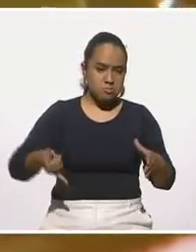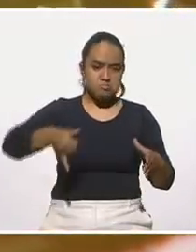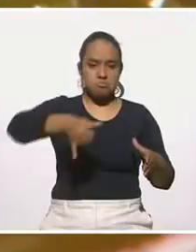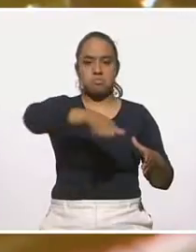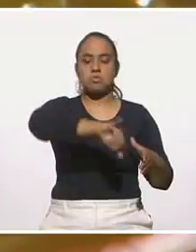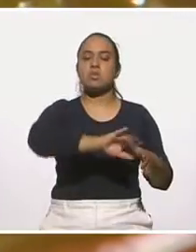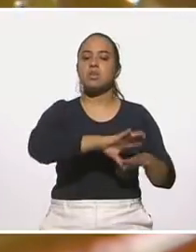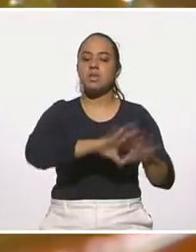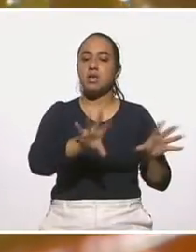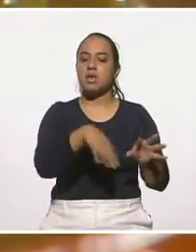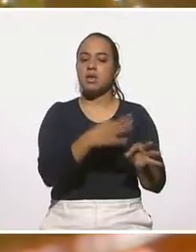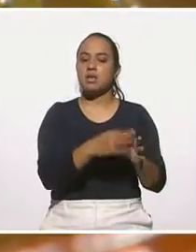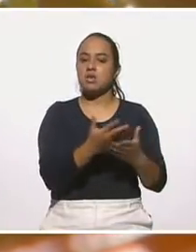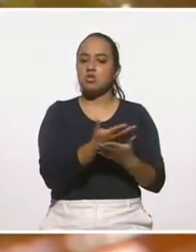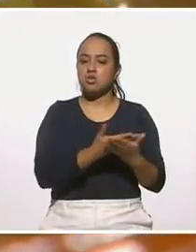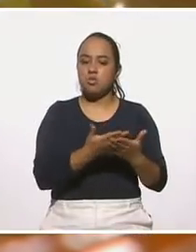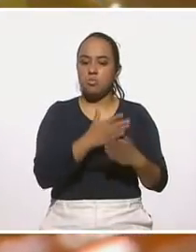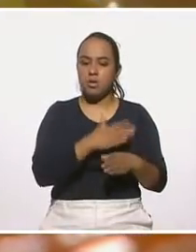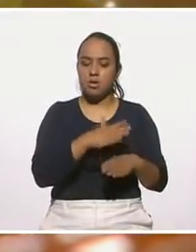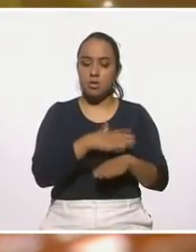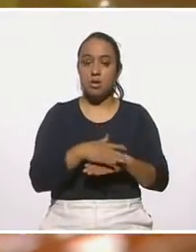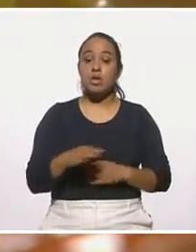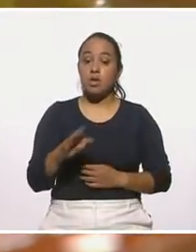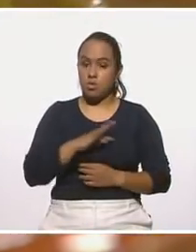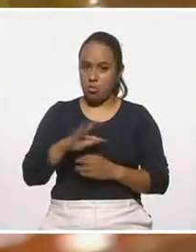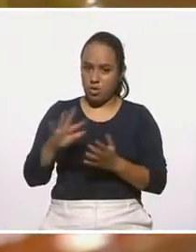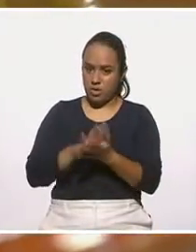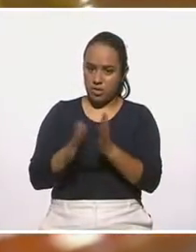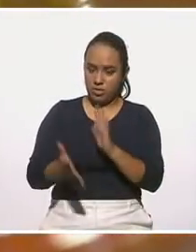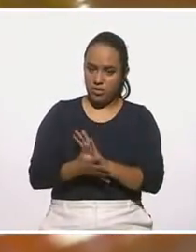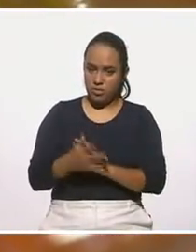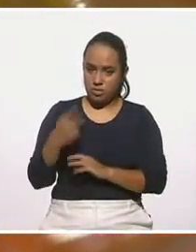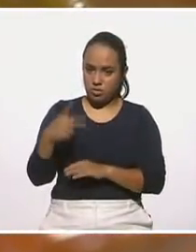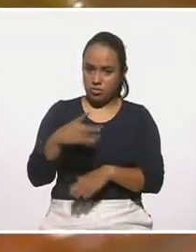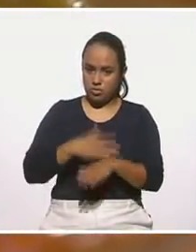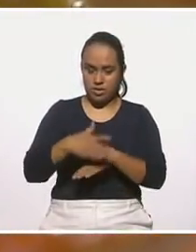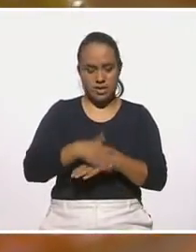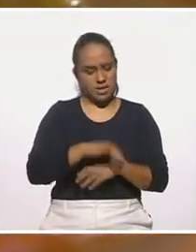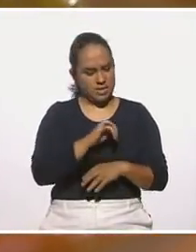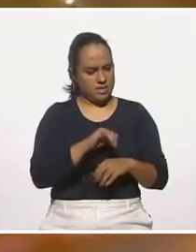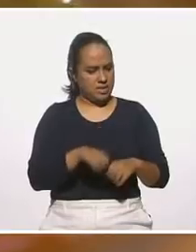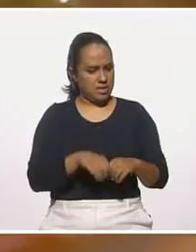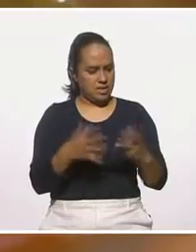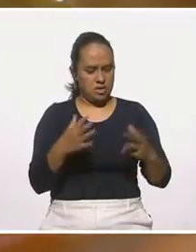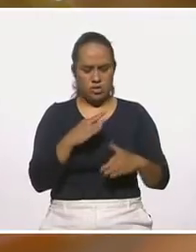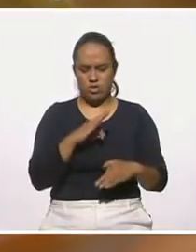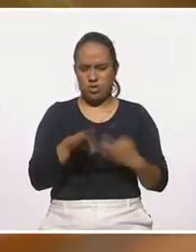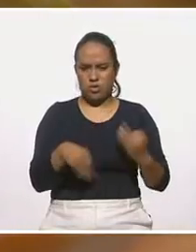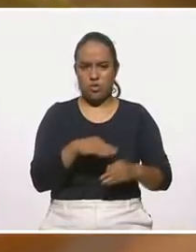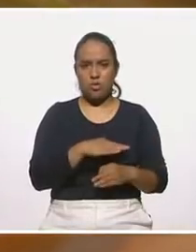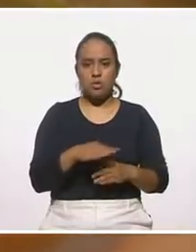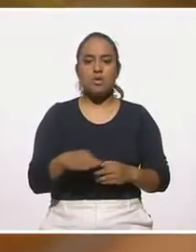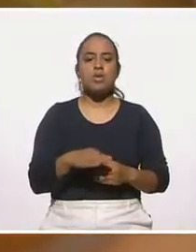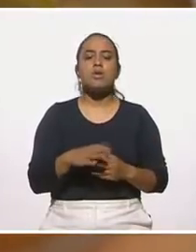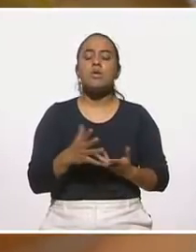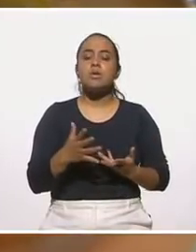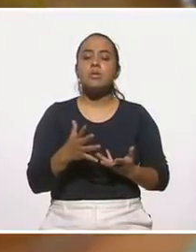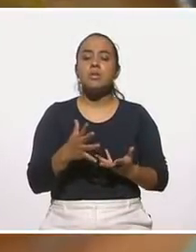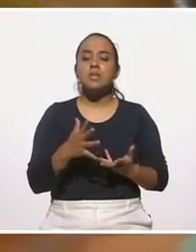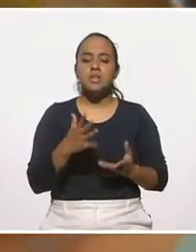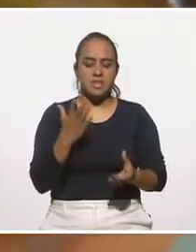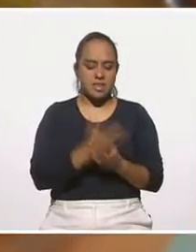nopal. Y eso lo podemos acompañar con las tortillitas de nopal. Ah, claro, todo lo podemos para hacer el taco de